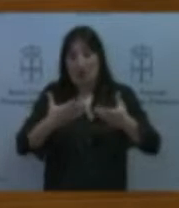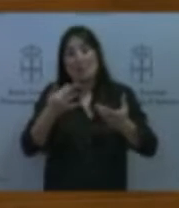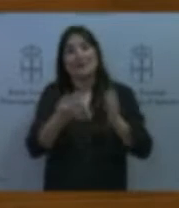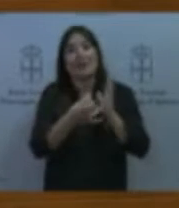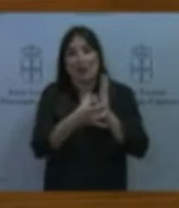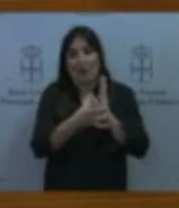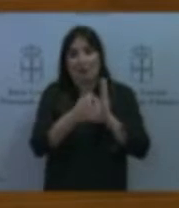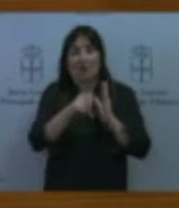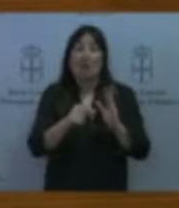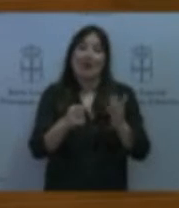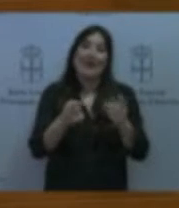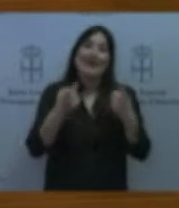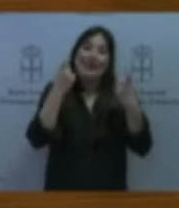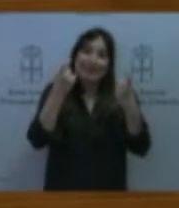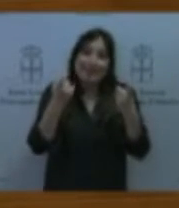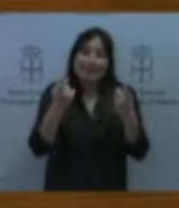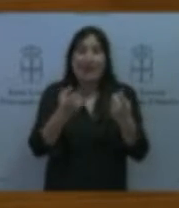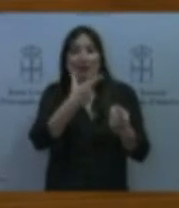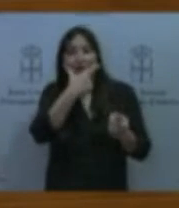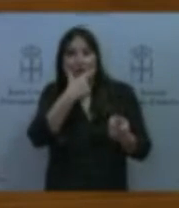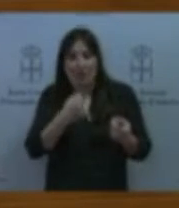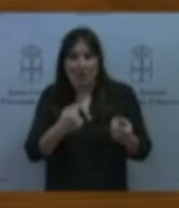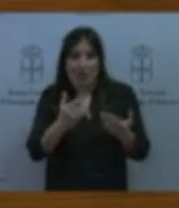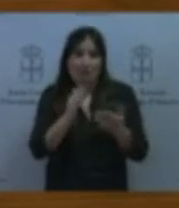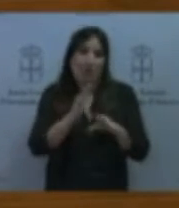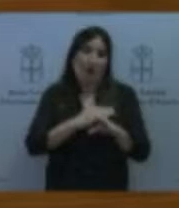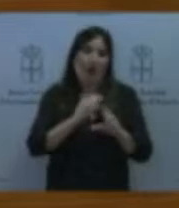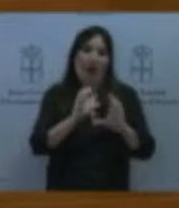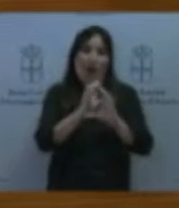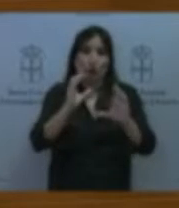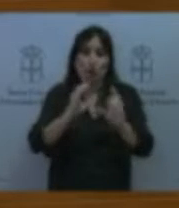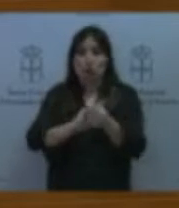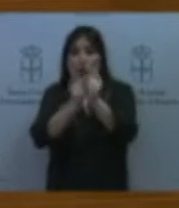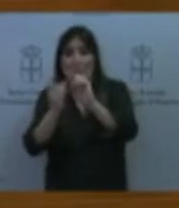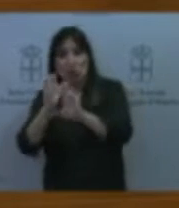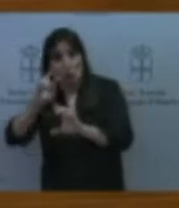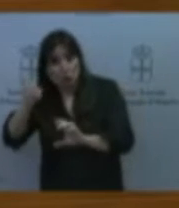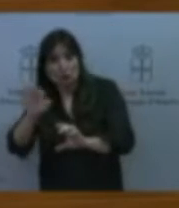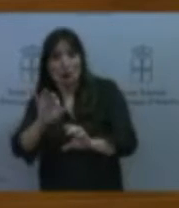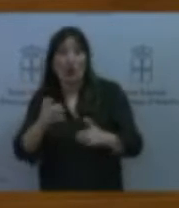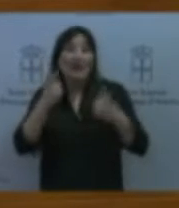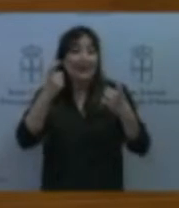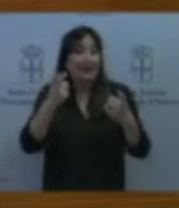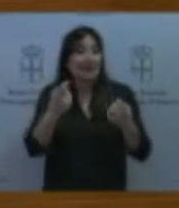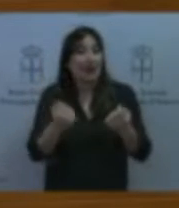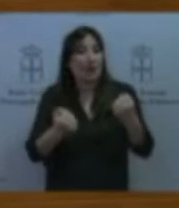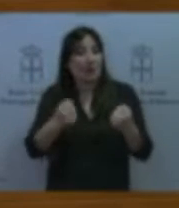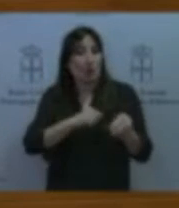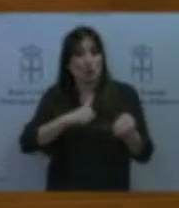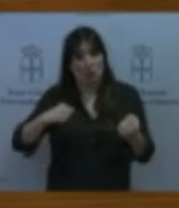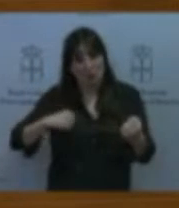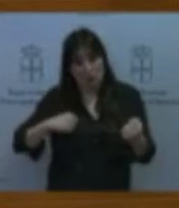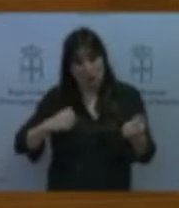moderar el tráfico de vehículos privados e integrar en el desarrollo urbano las políticas de